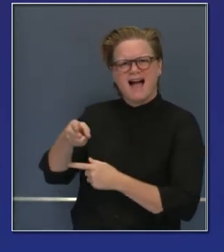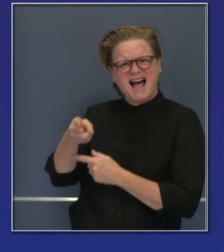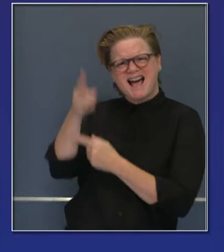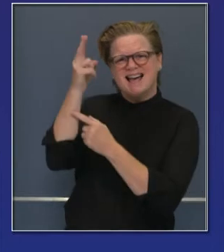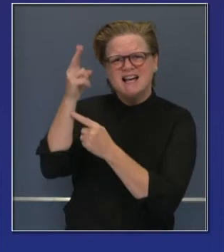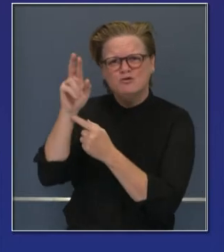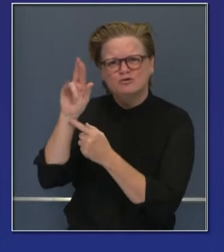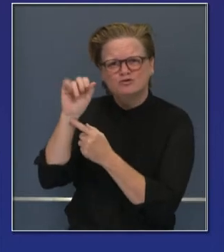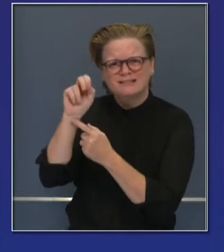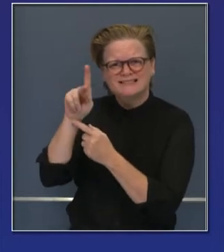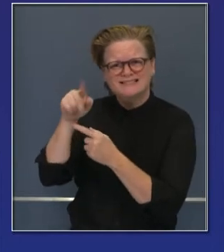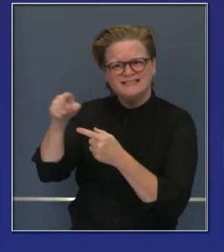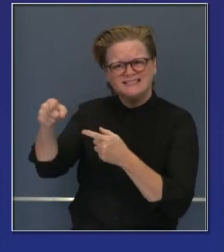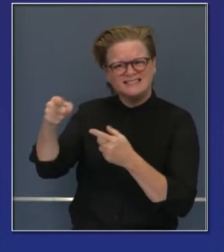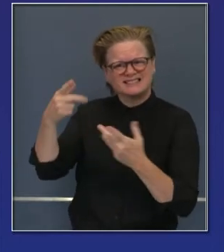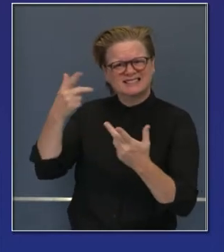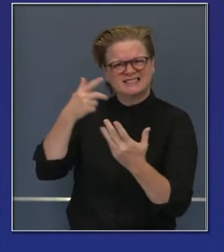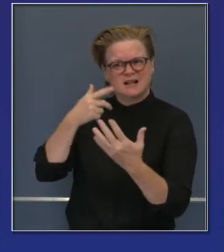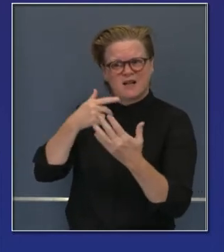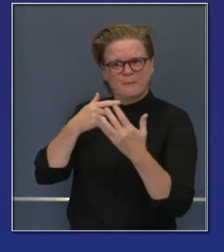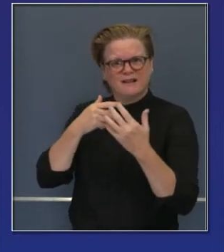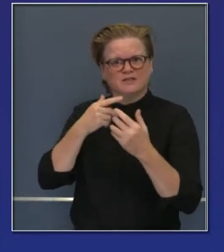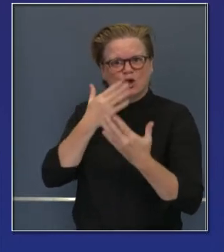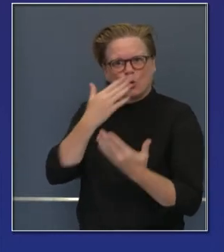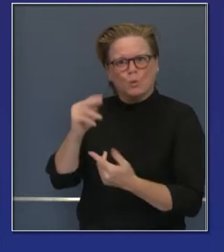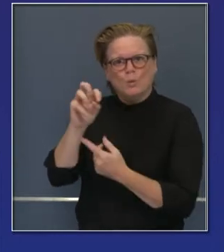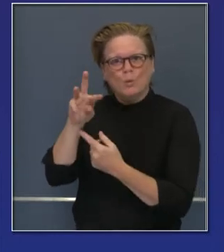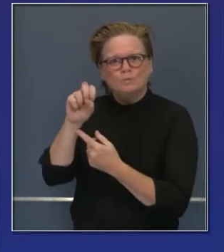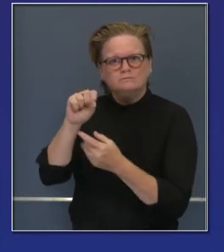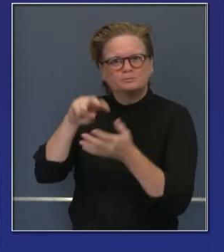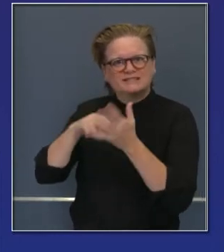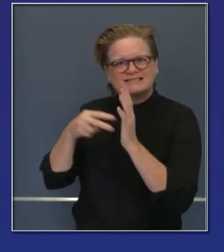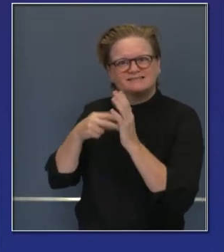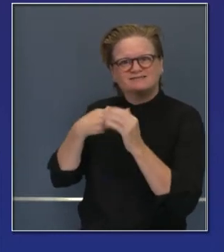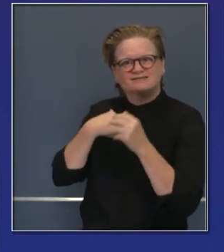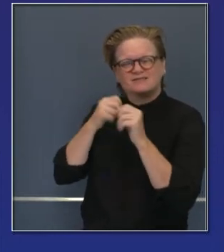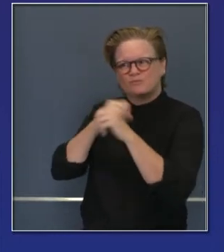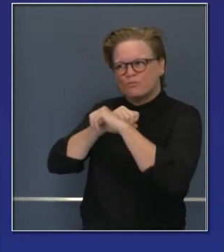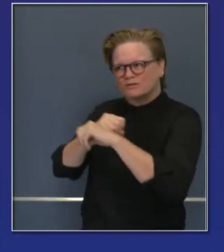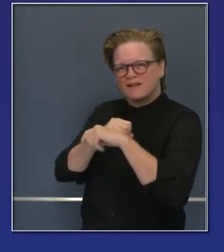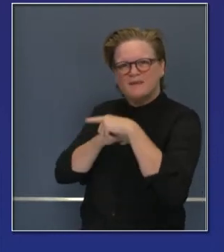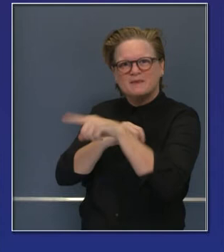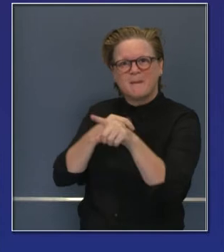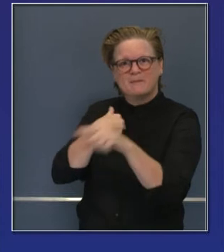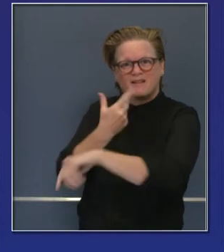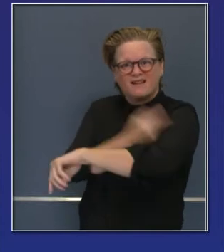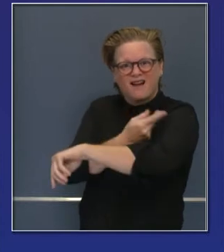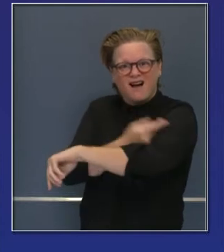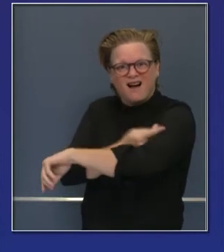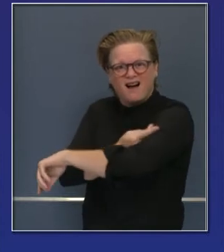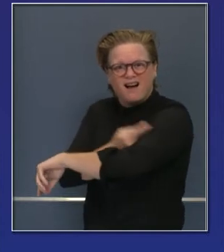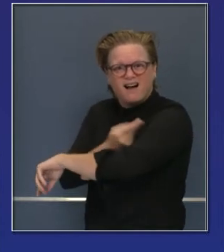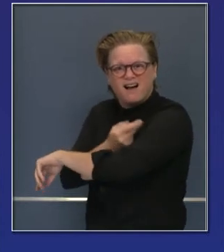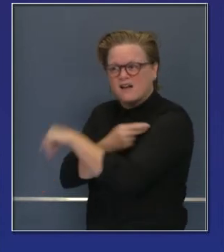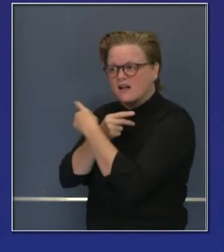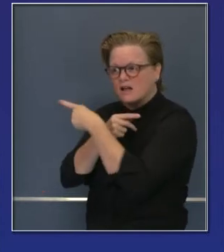los primeros que recibirán protección. Es buena noticia para nuestra comunidad y esto nos dice que